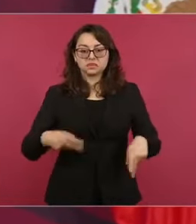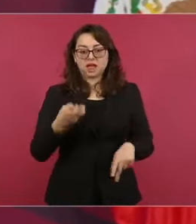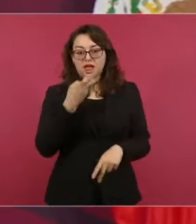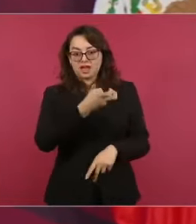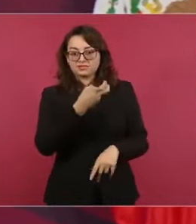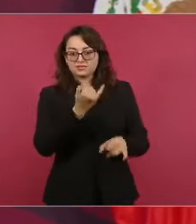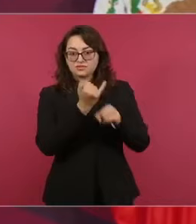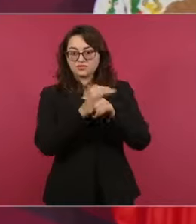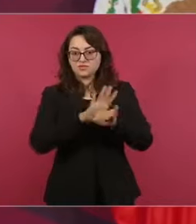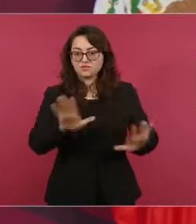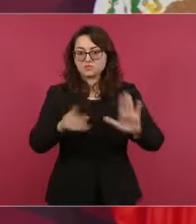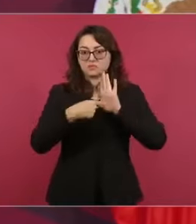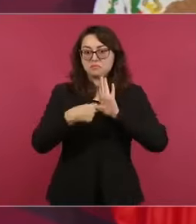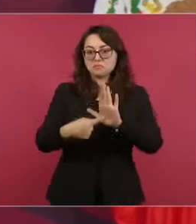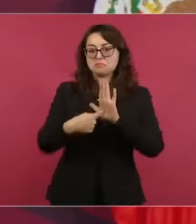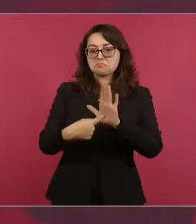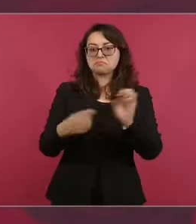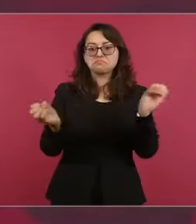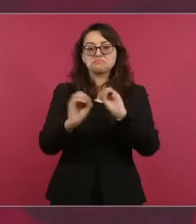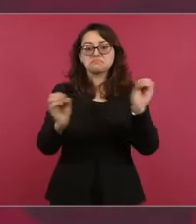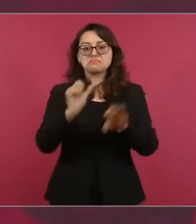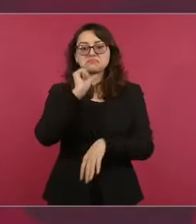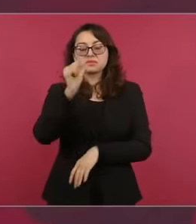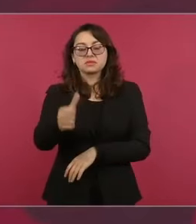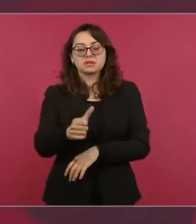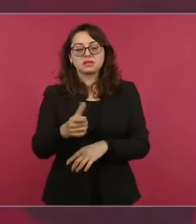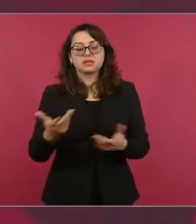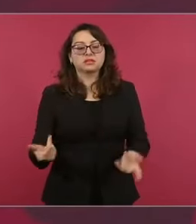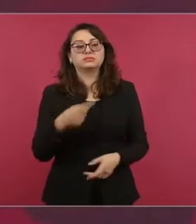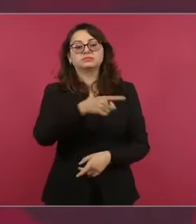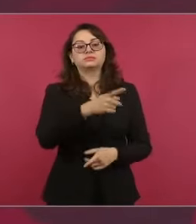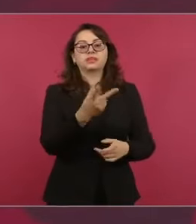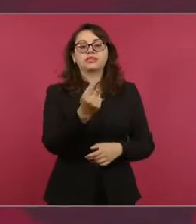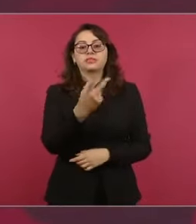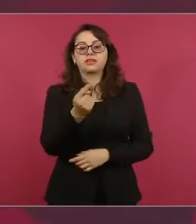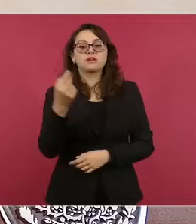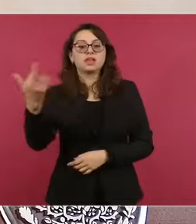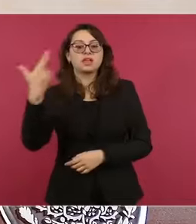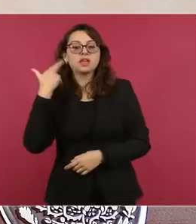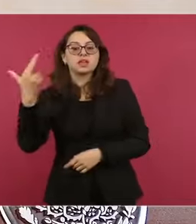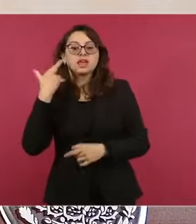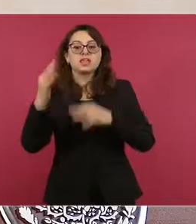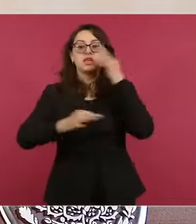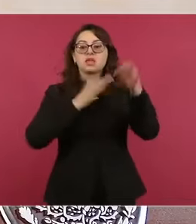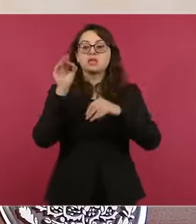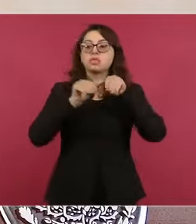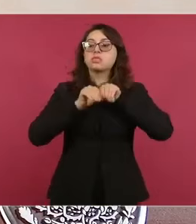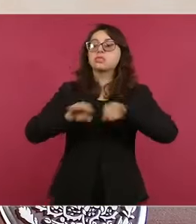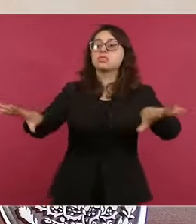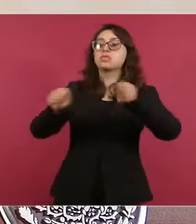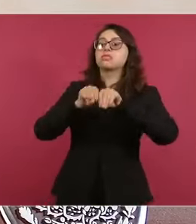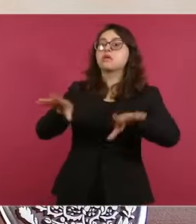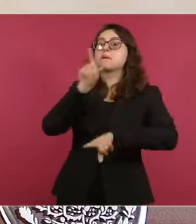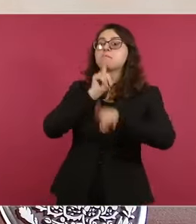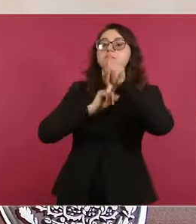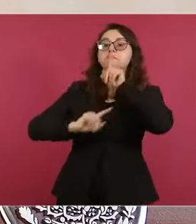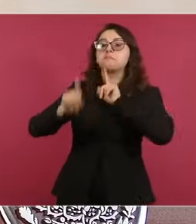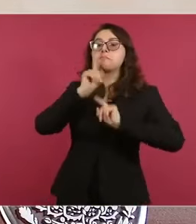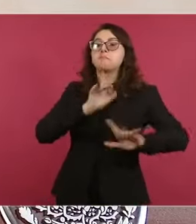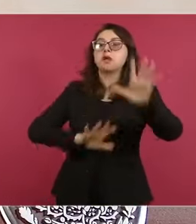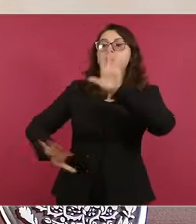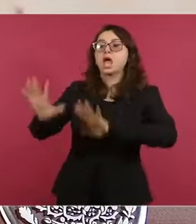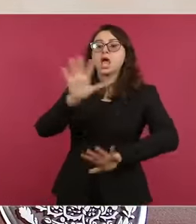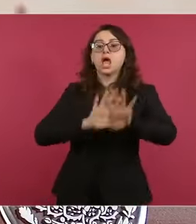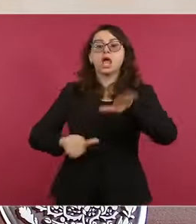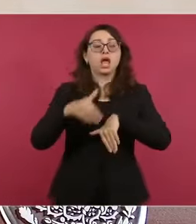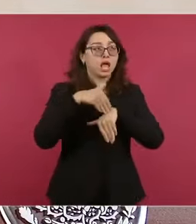pues se puede creer lo que dicen en los medios de manipulación, se le